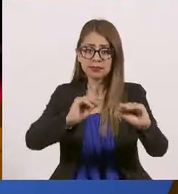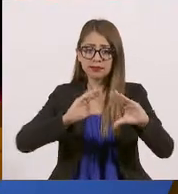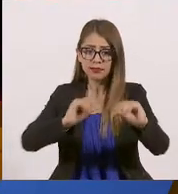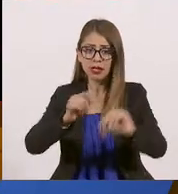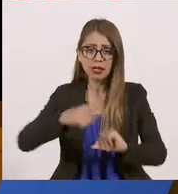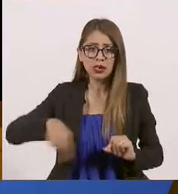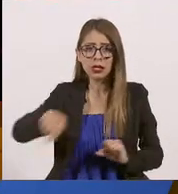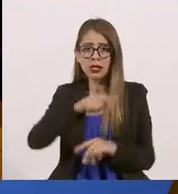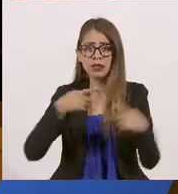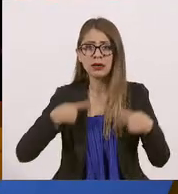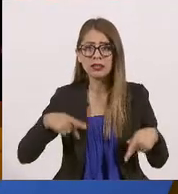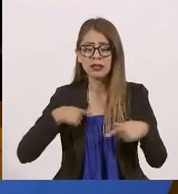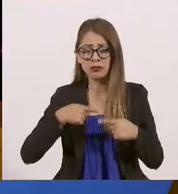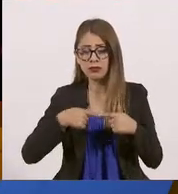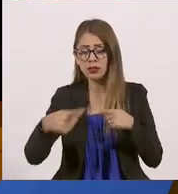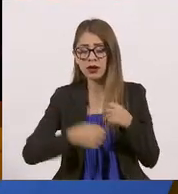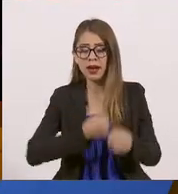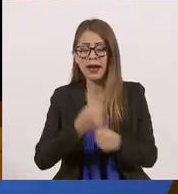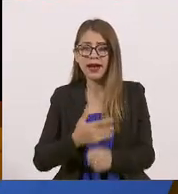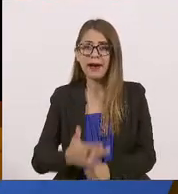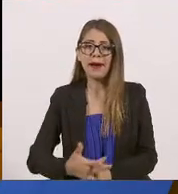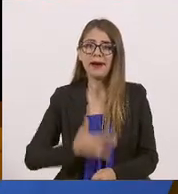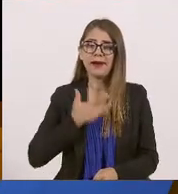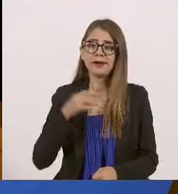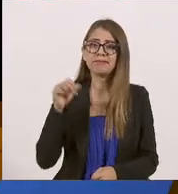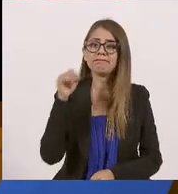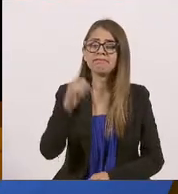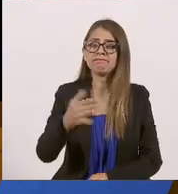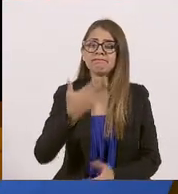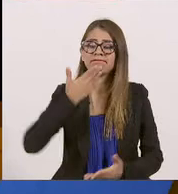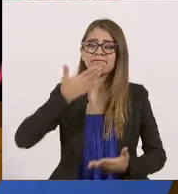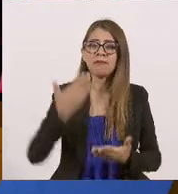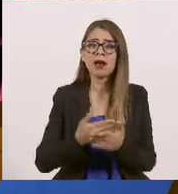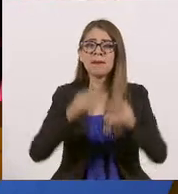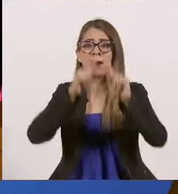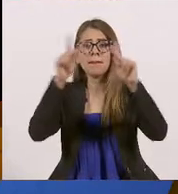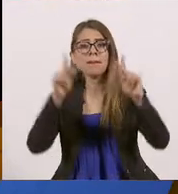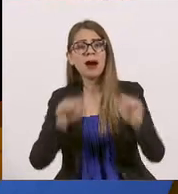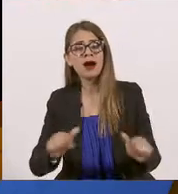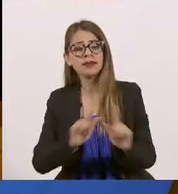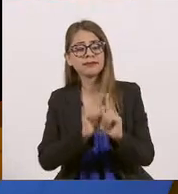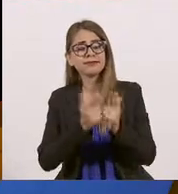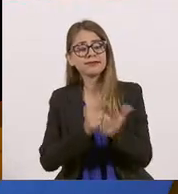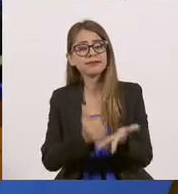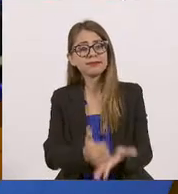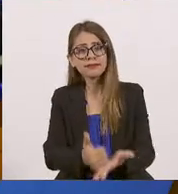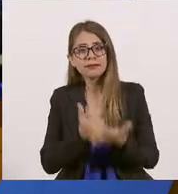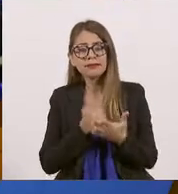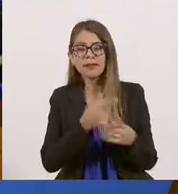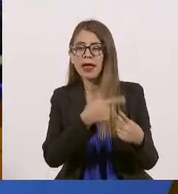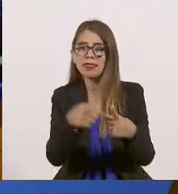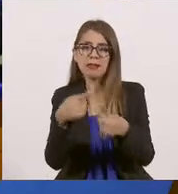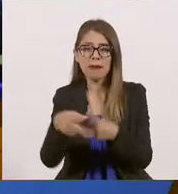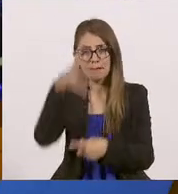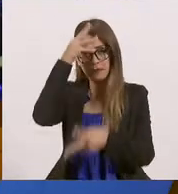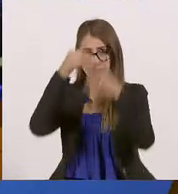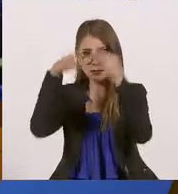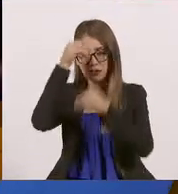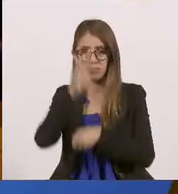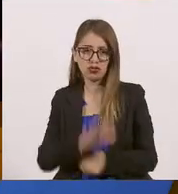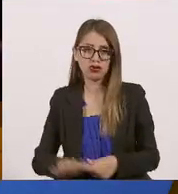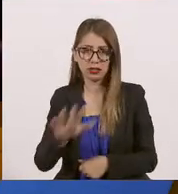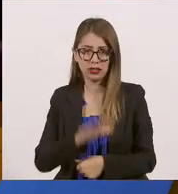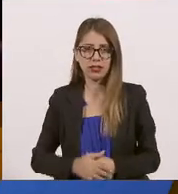y que todo el año nos sintamos parte de una construcción de paz a través del libro, la lectura y otras herramientas de conciliación social.